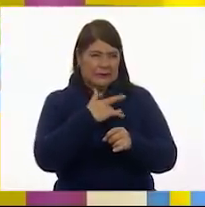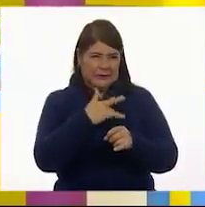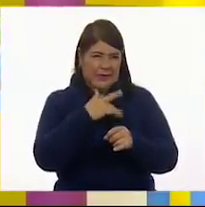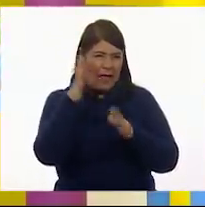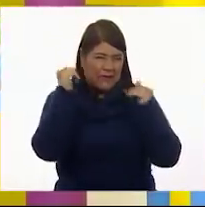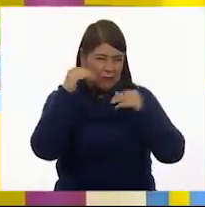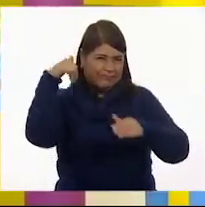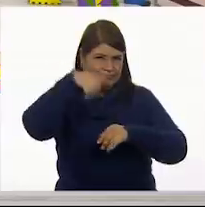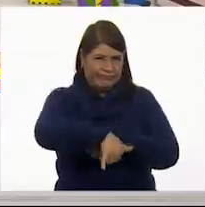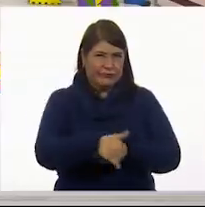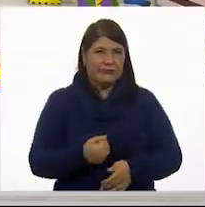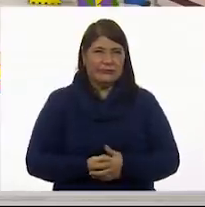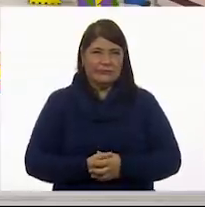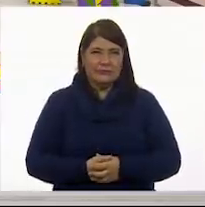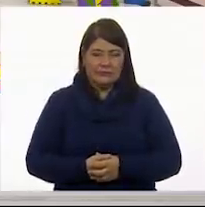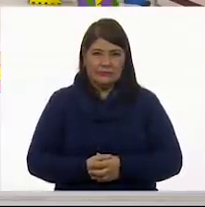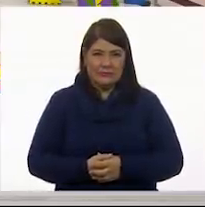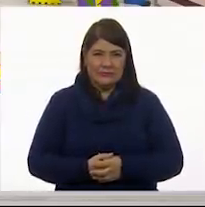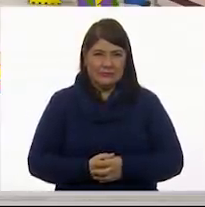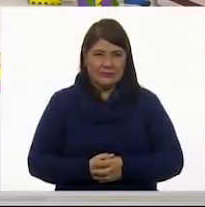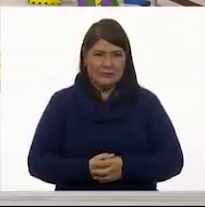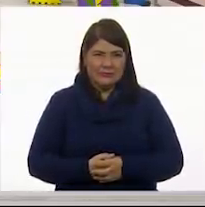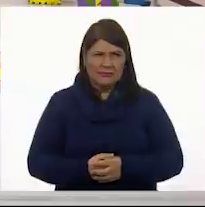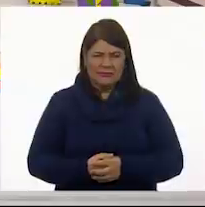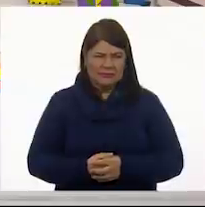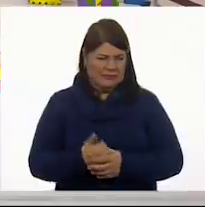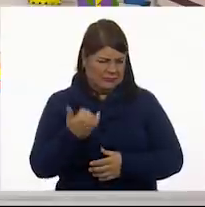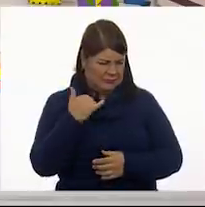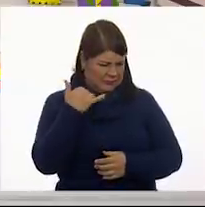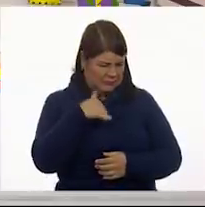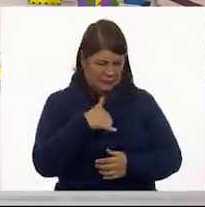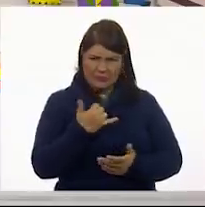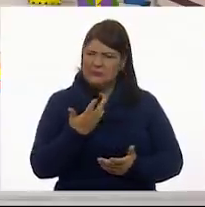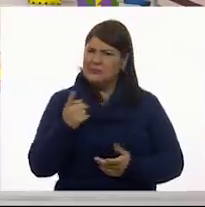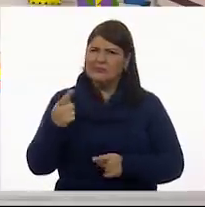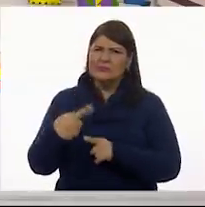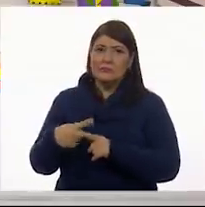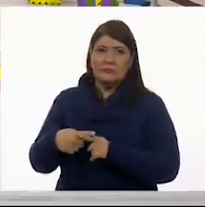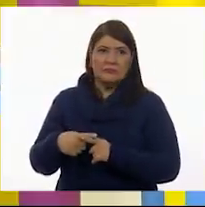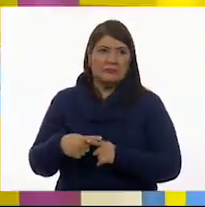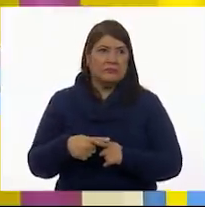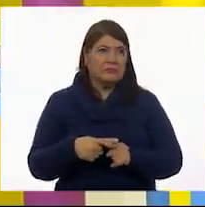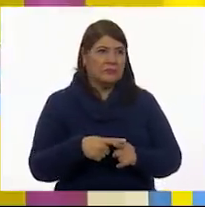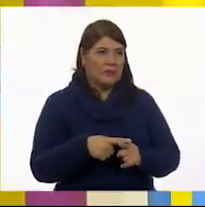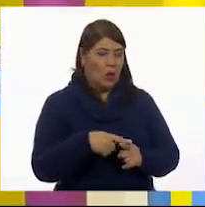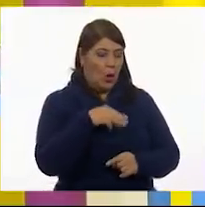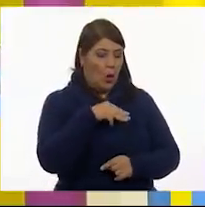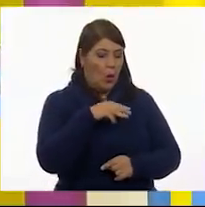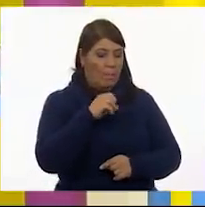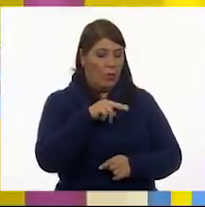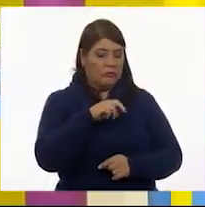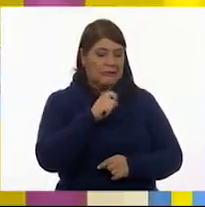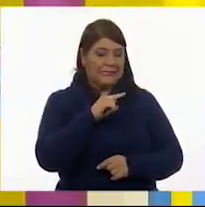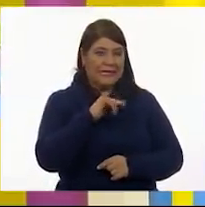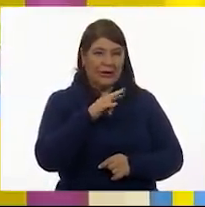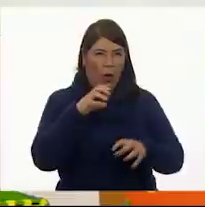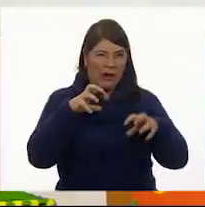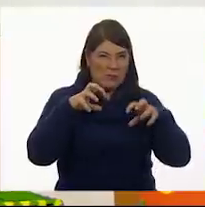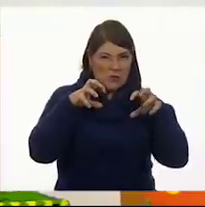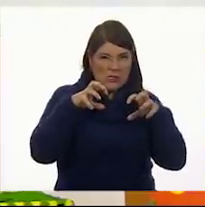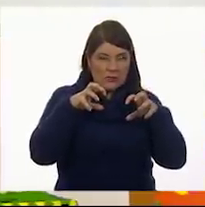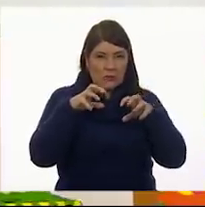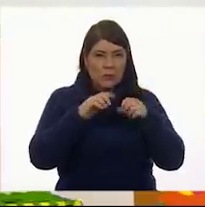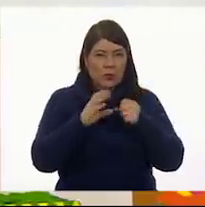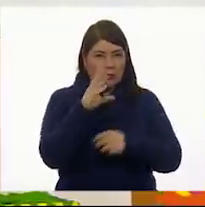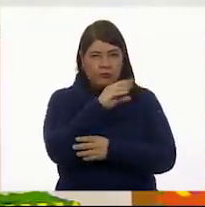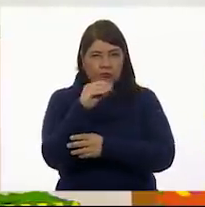Adiós. Adiós. ¿Quién era, Britza? Monstrilio. Monstrilio. ¿Qué nos tiene para el